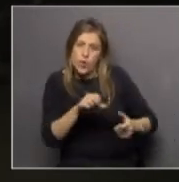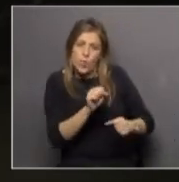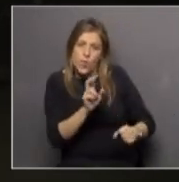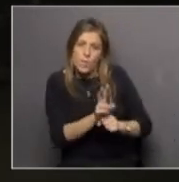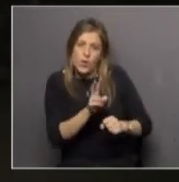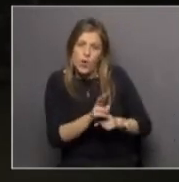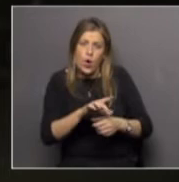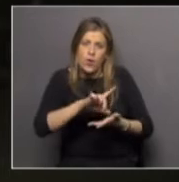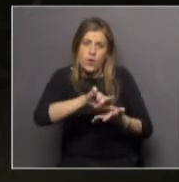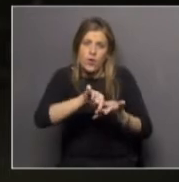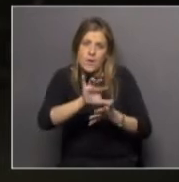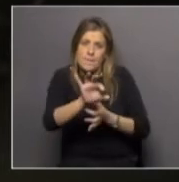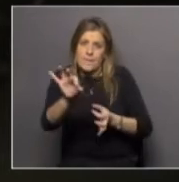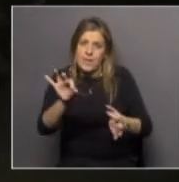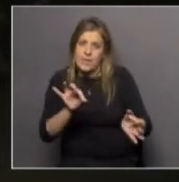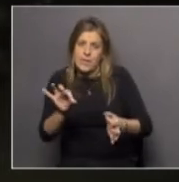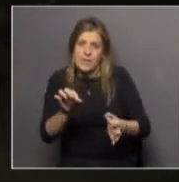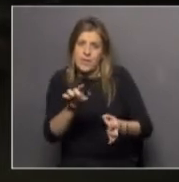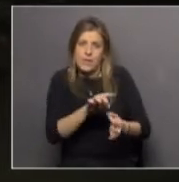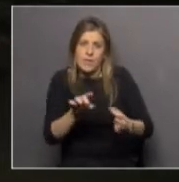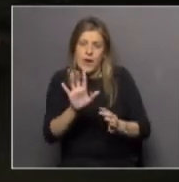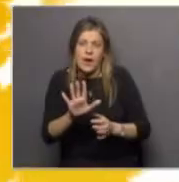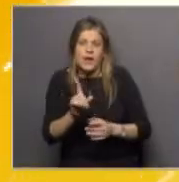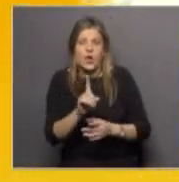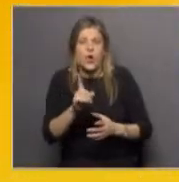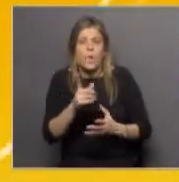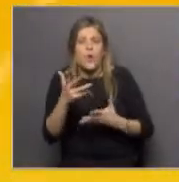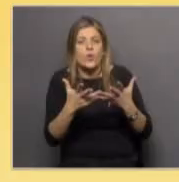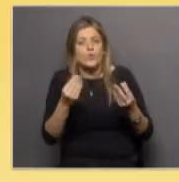geometrías que puede tener el árbol para que no sea tan sensible a ese efecto